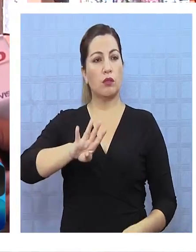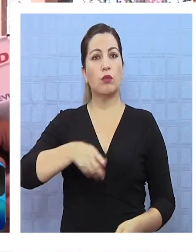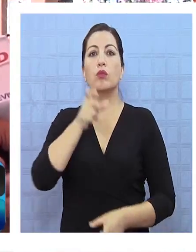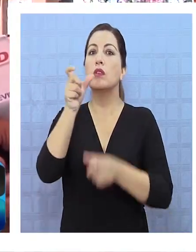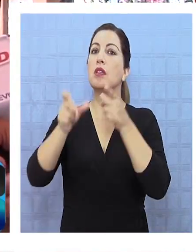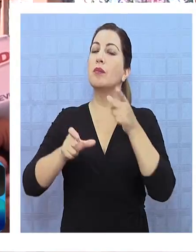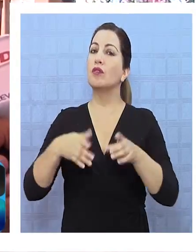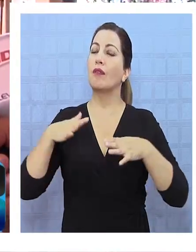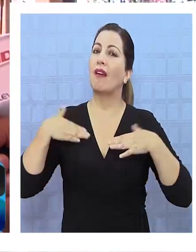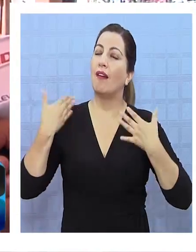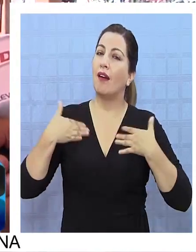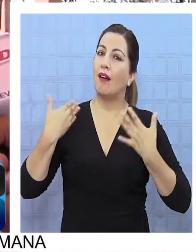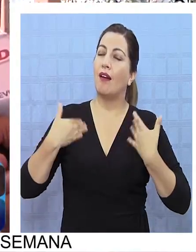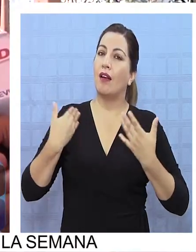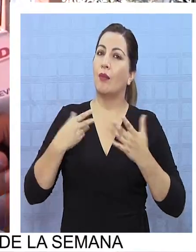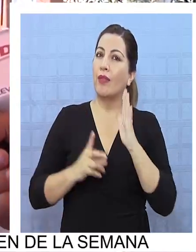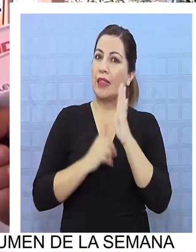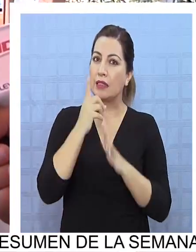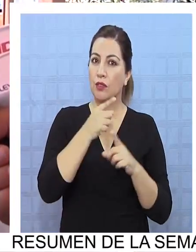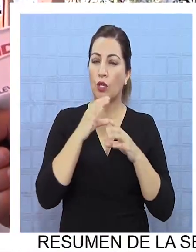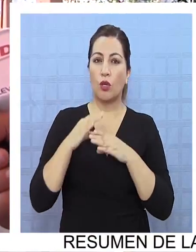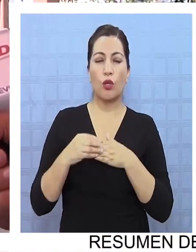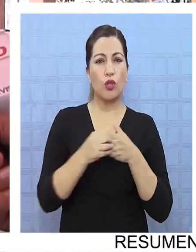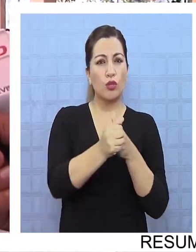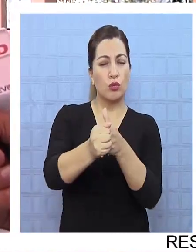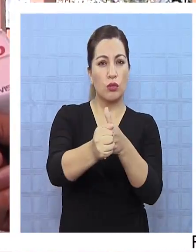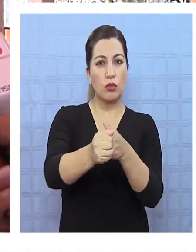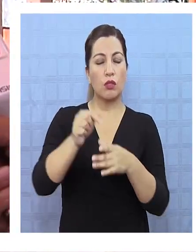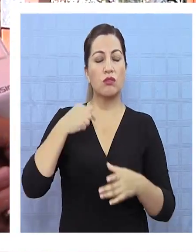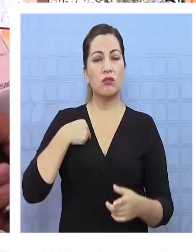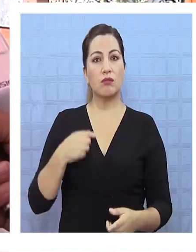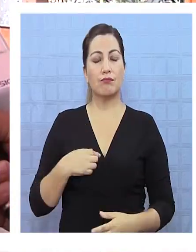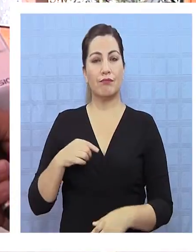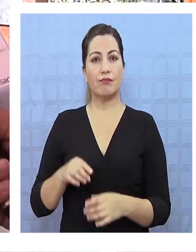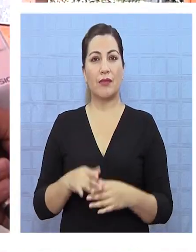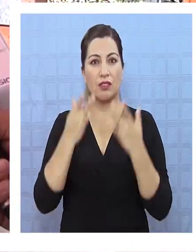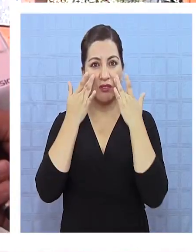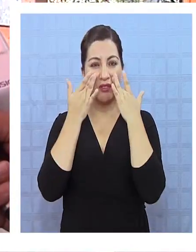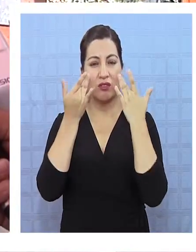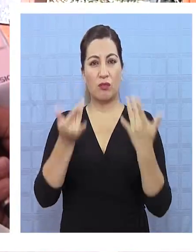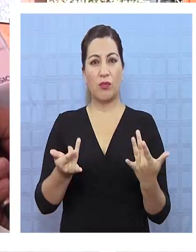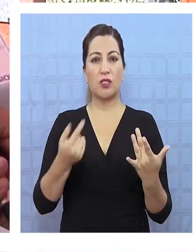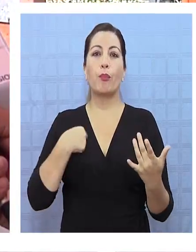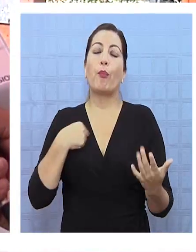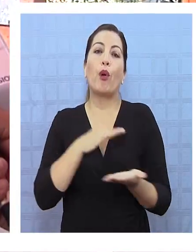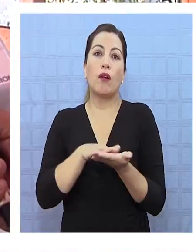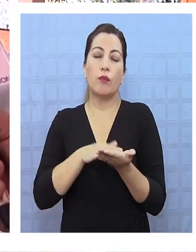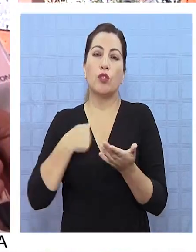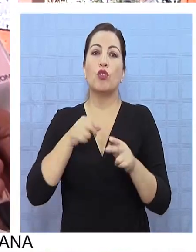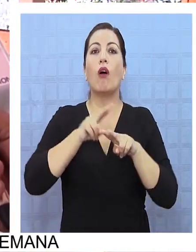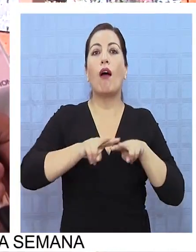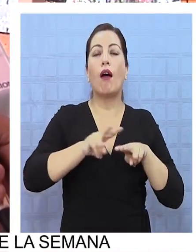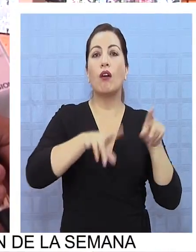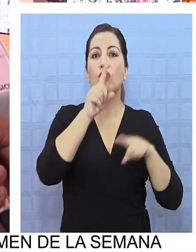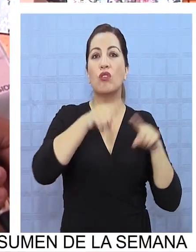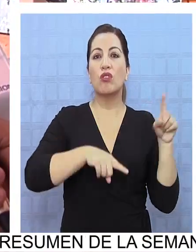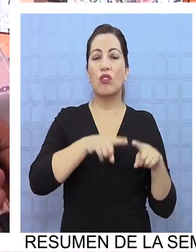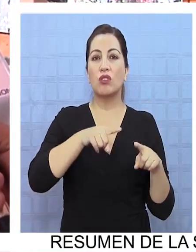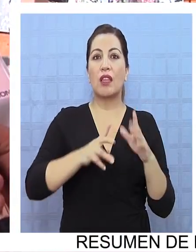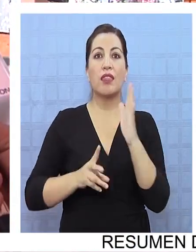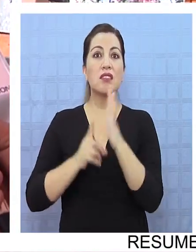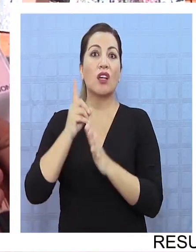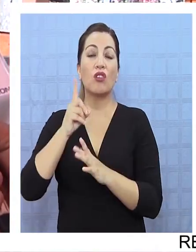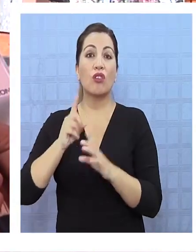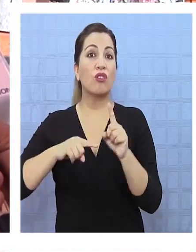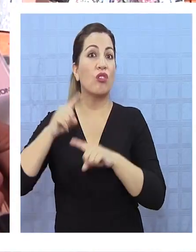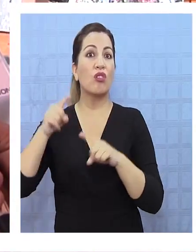con muchas ganas del desarrollo turístico y me he encontrado con... Al final uno hace cosas, logra cosas y se cae porque hay